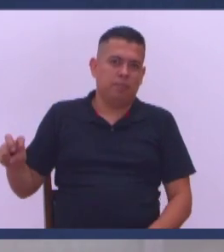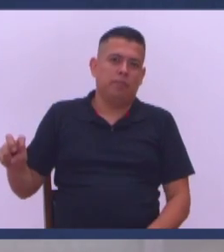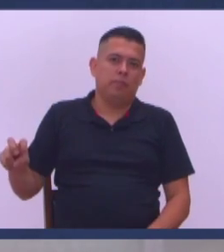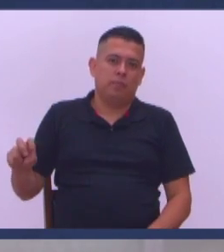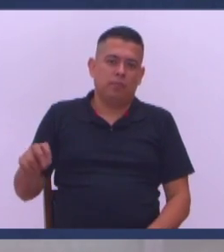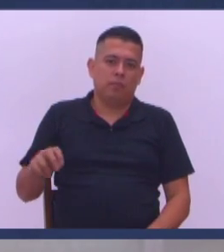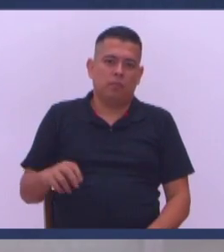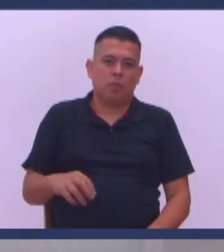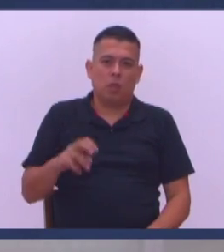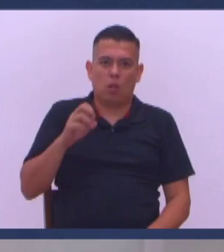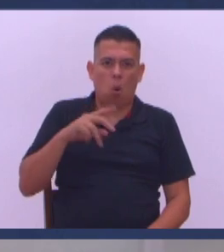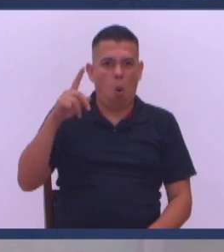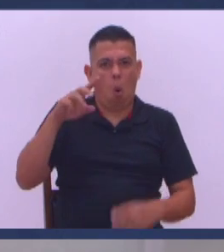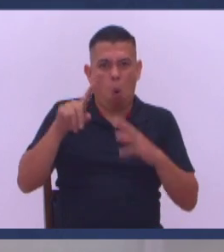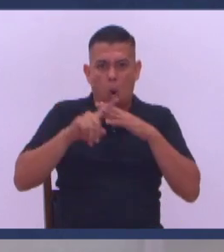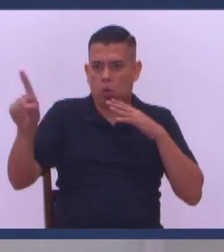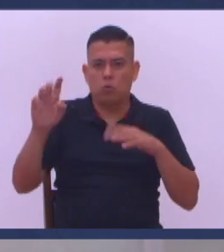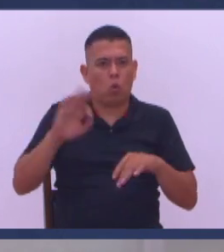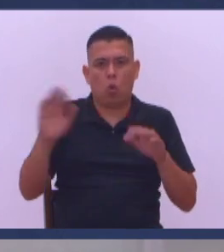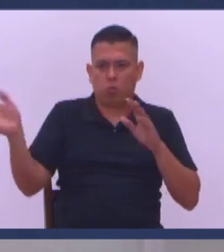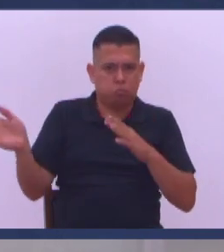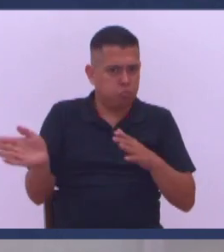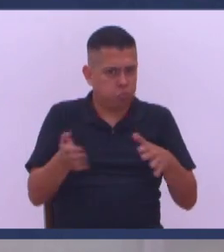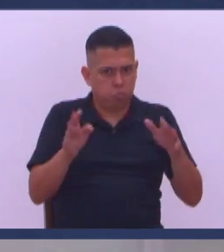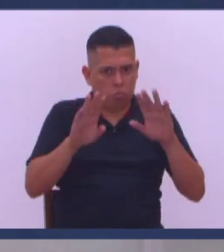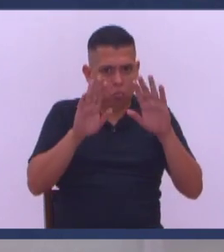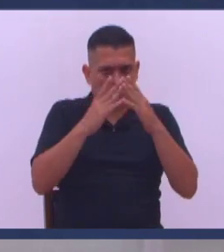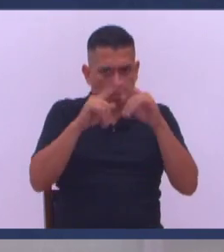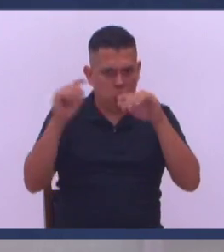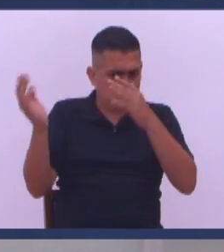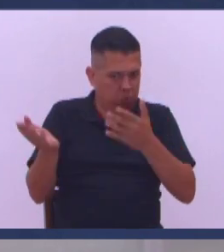Siéntelo No lo estén echando Decía el pastor Déjenlo entrar